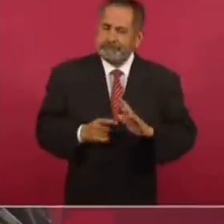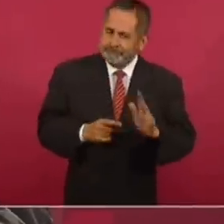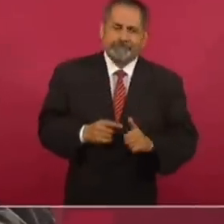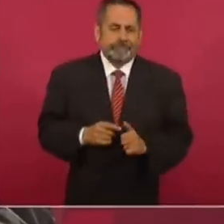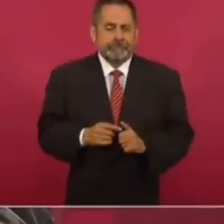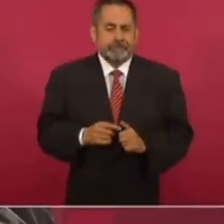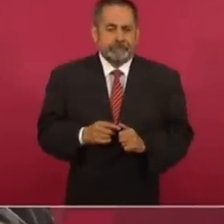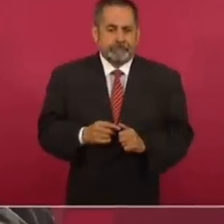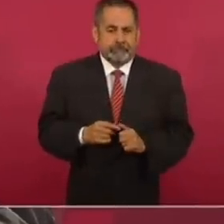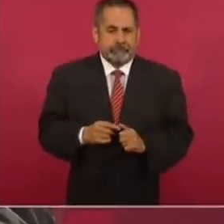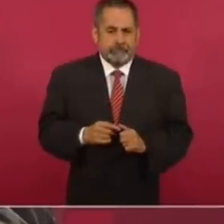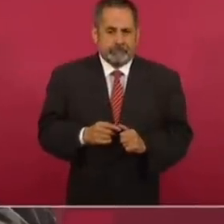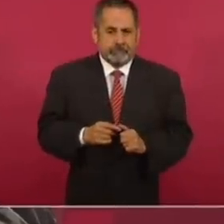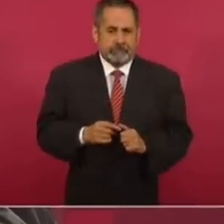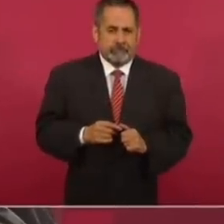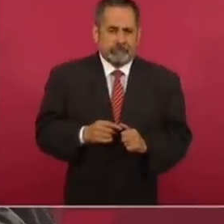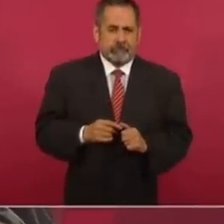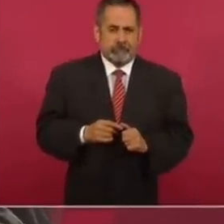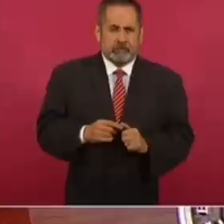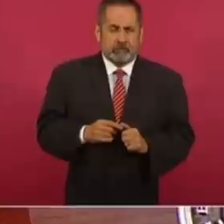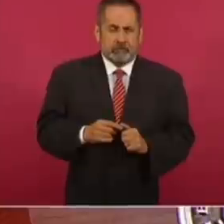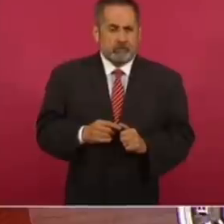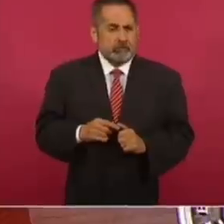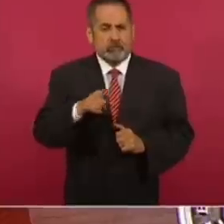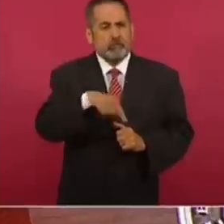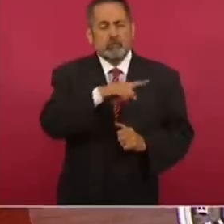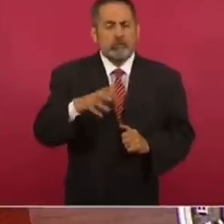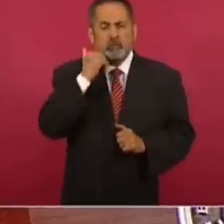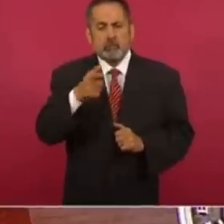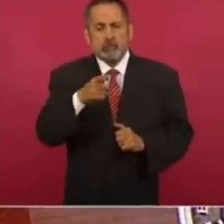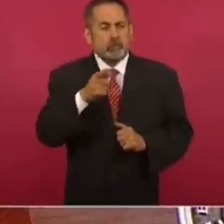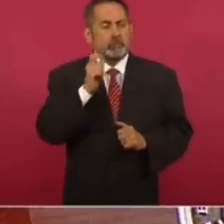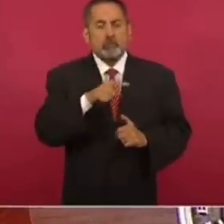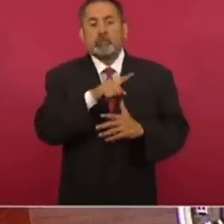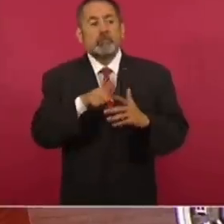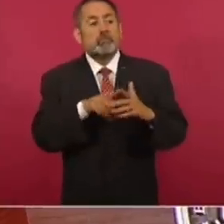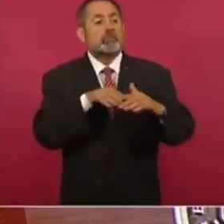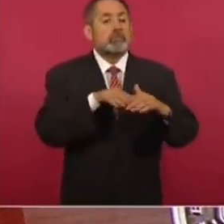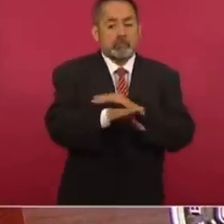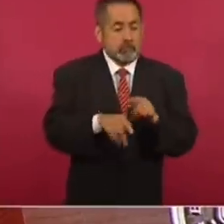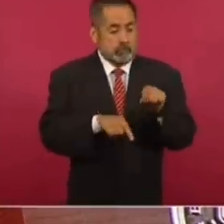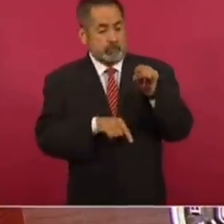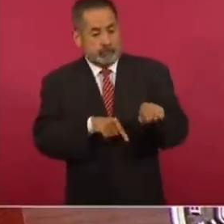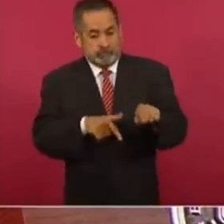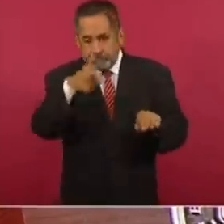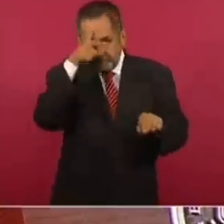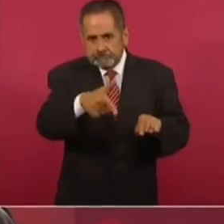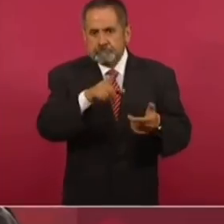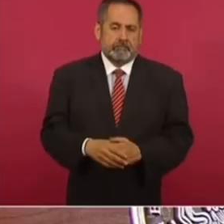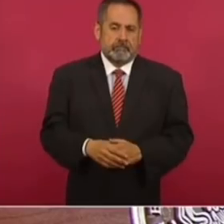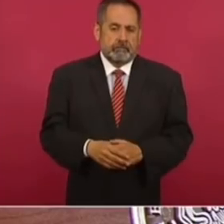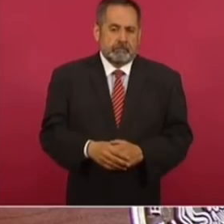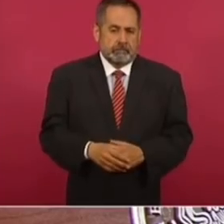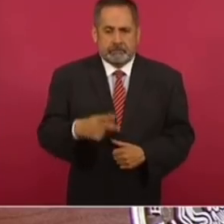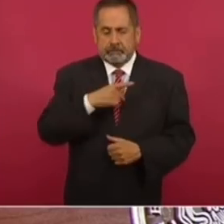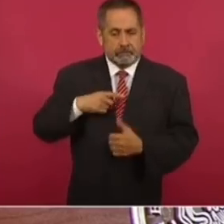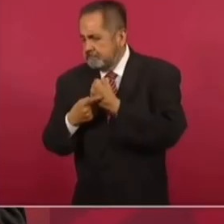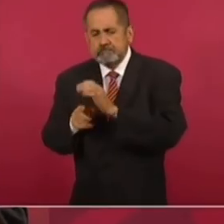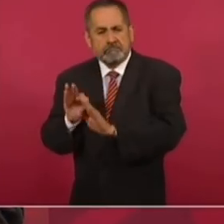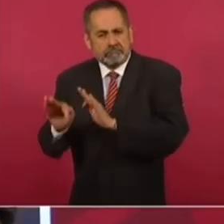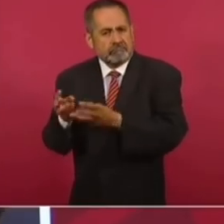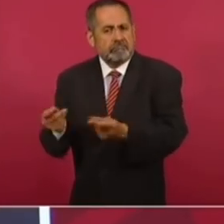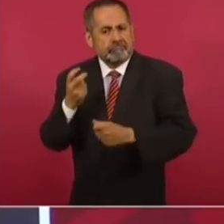que se supiera, que entraran a un sitio donde encontramos laboratorios. Tenemos que ir a las